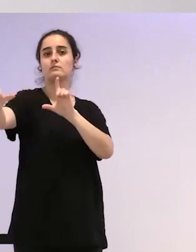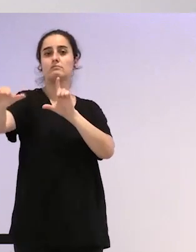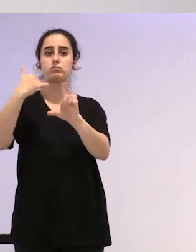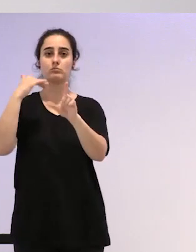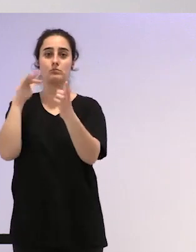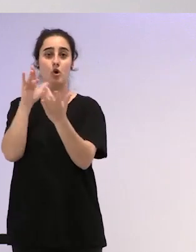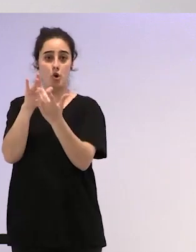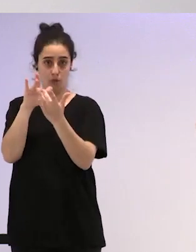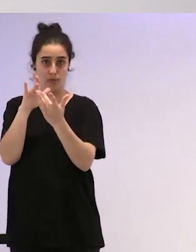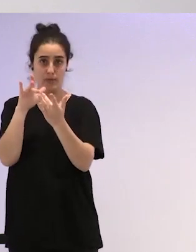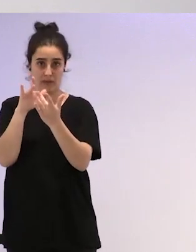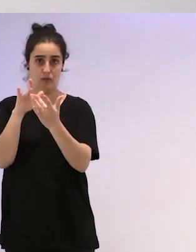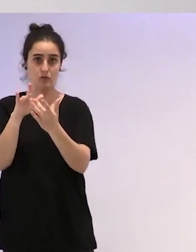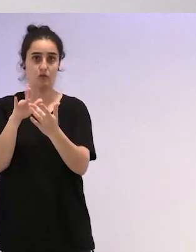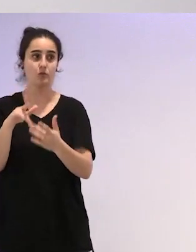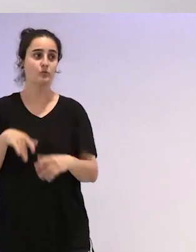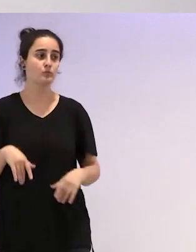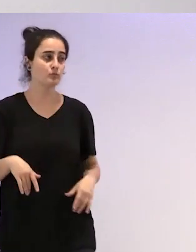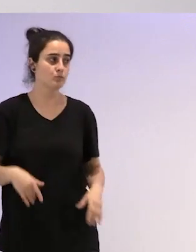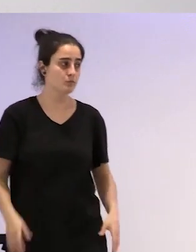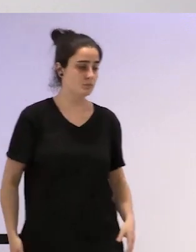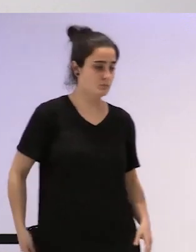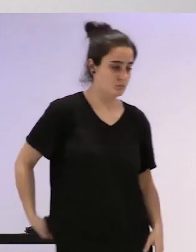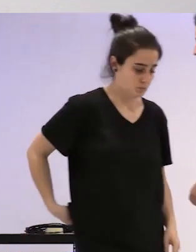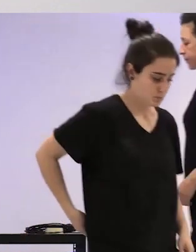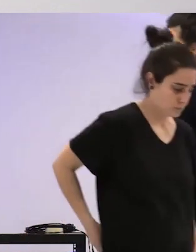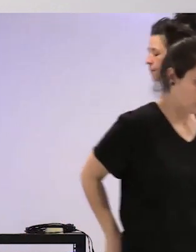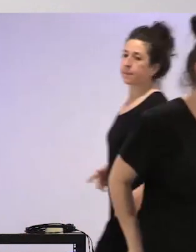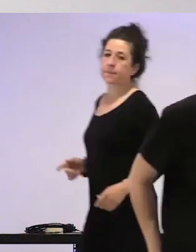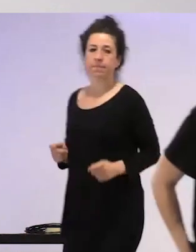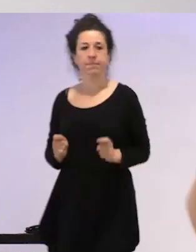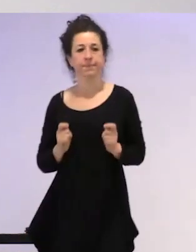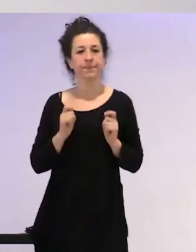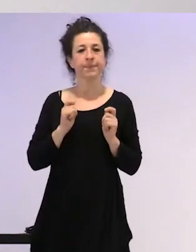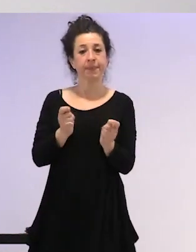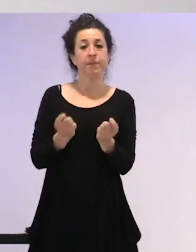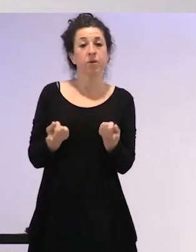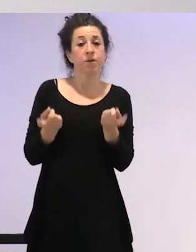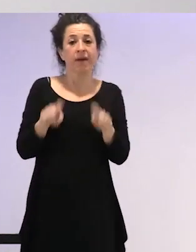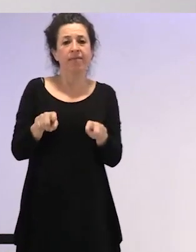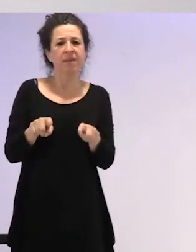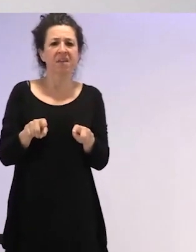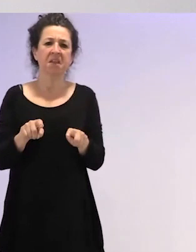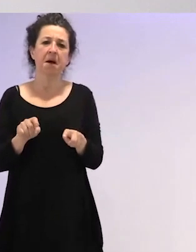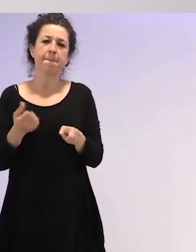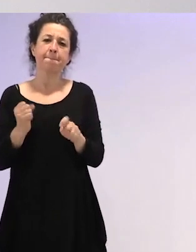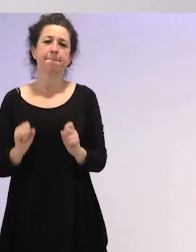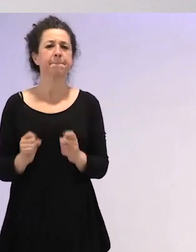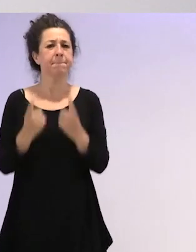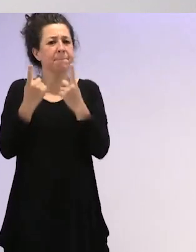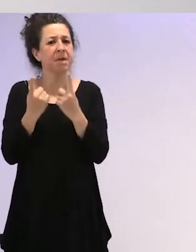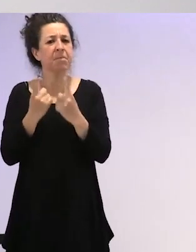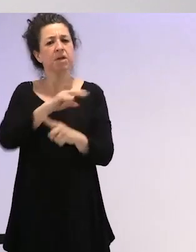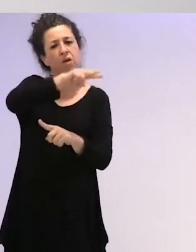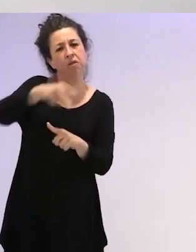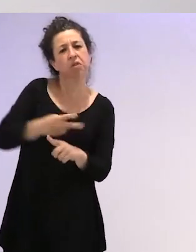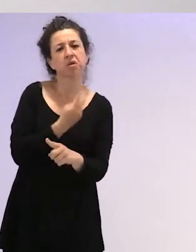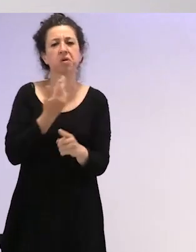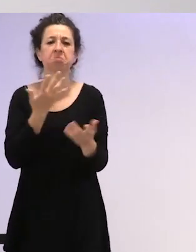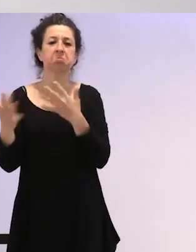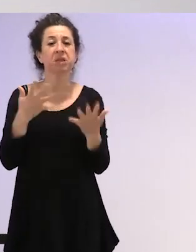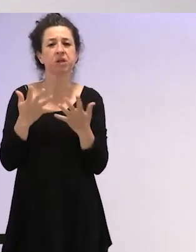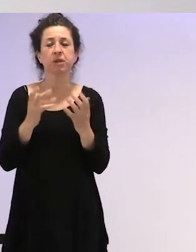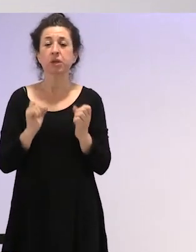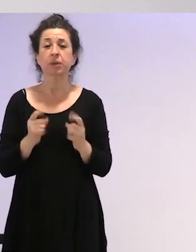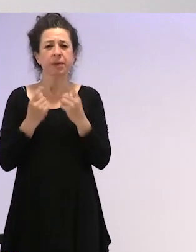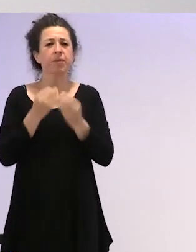¿no?, damos una cita, es una cita de unas dos horas, más o menos, la primera cita, y allí lo único que hacemos es escuchar,